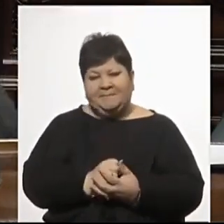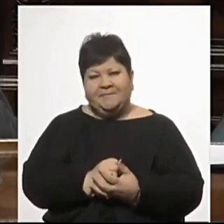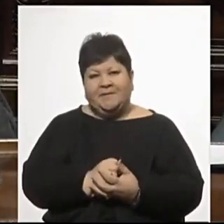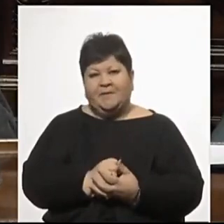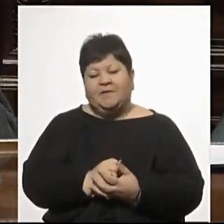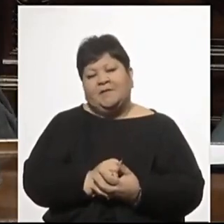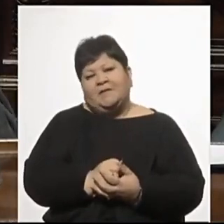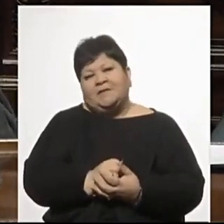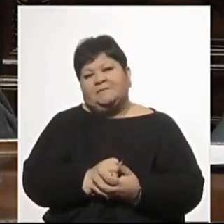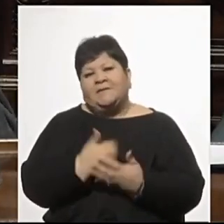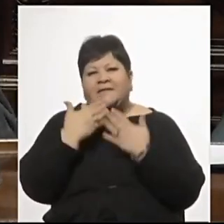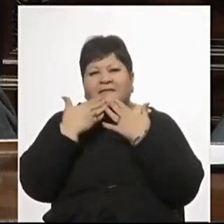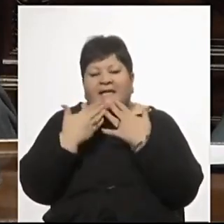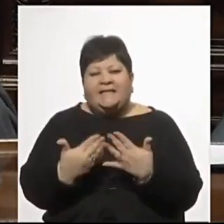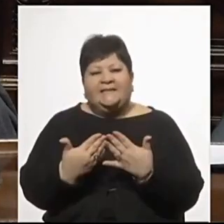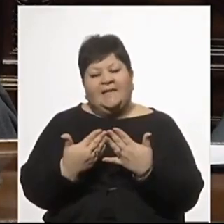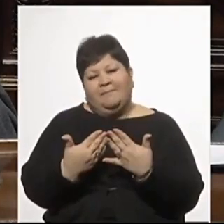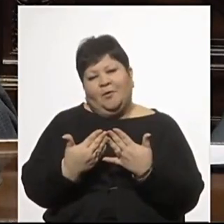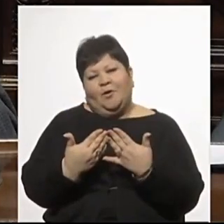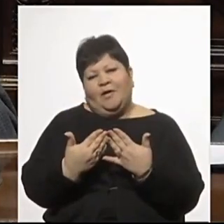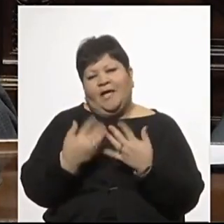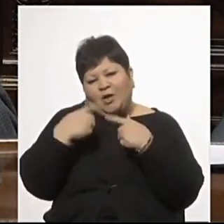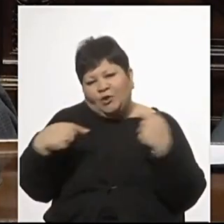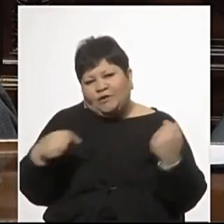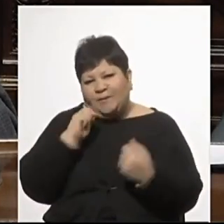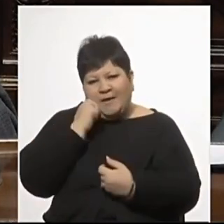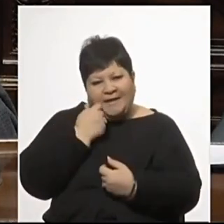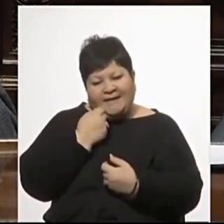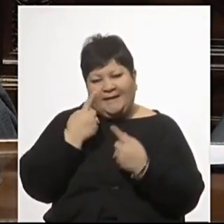elogiosos. Demasiado elogiosos.